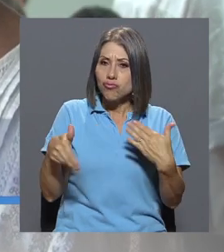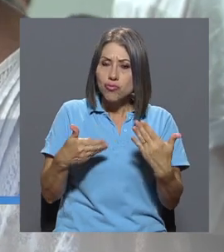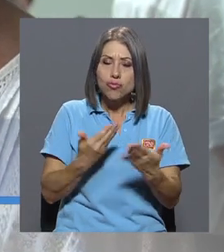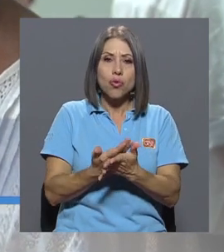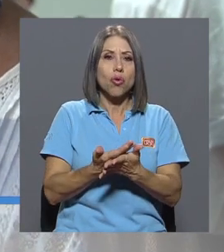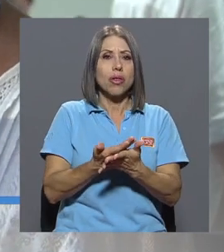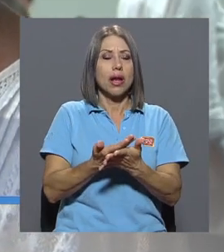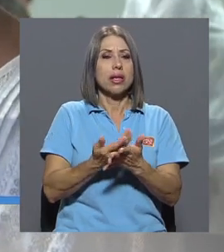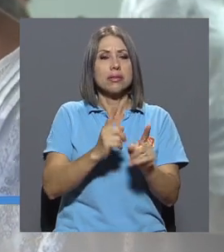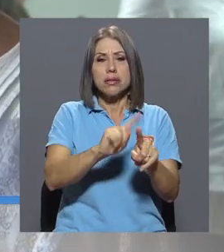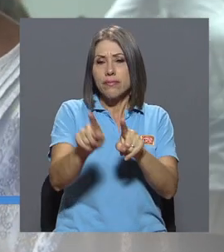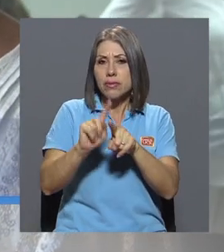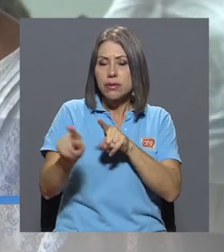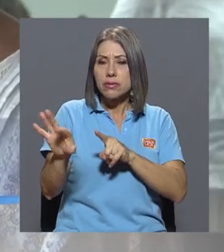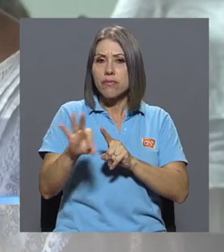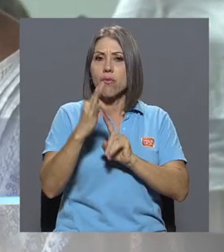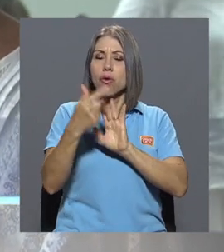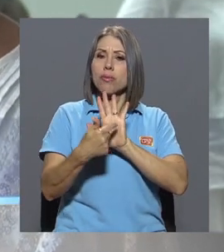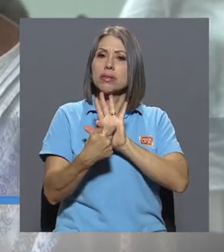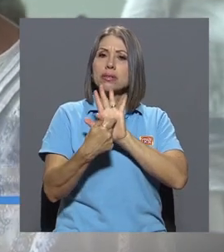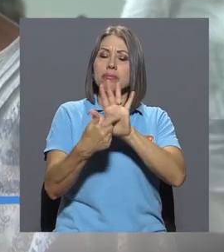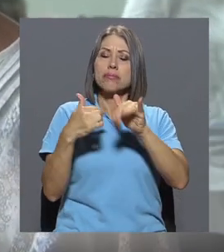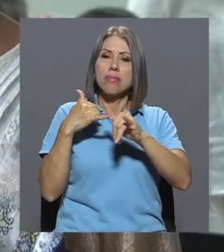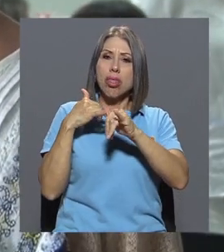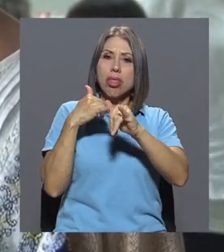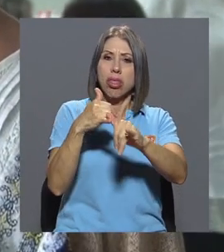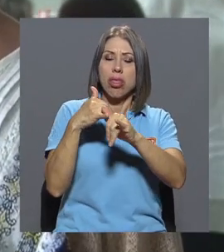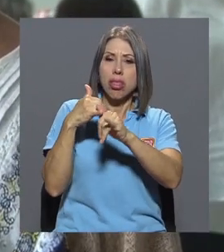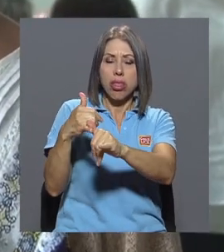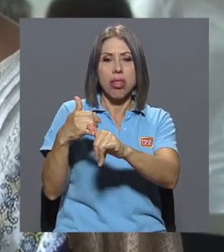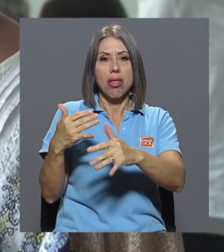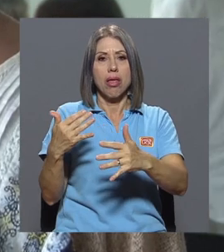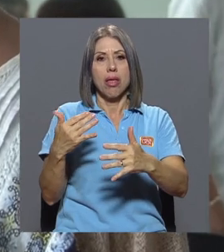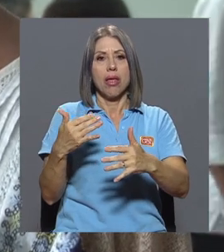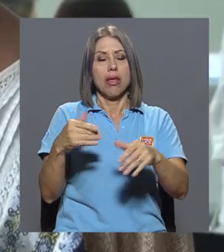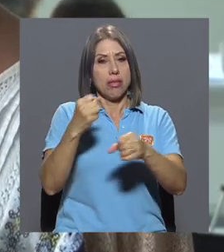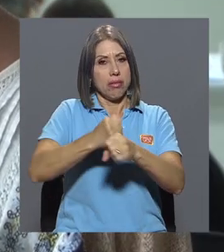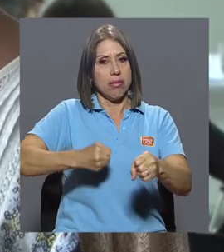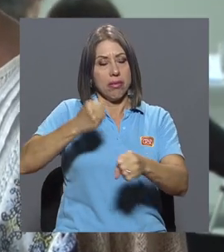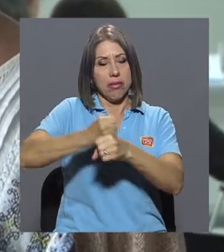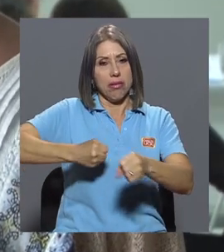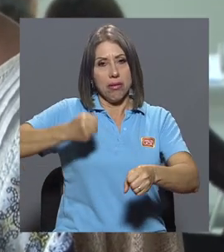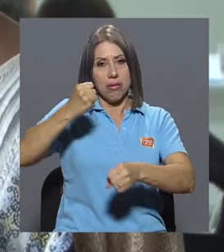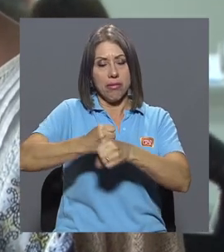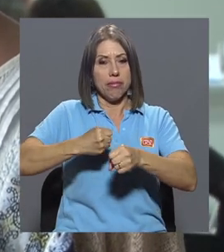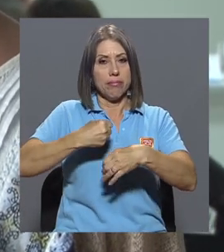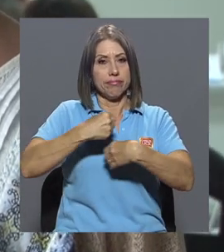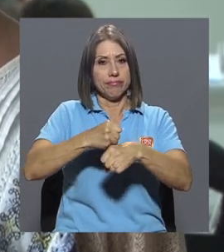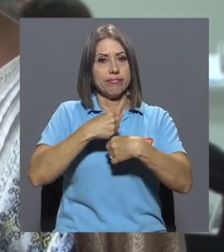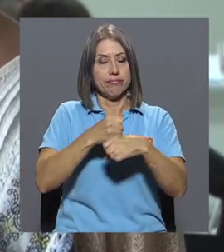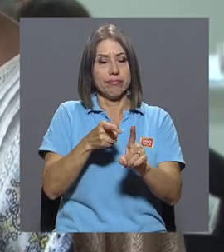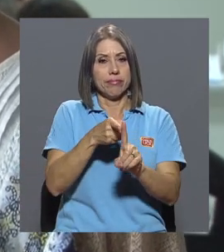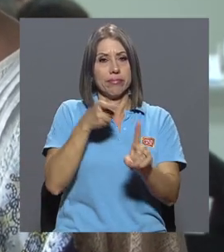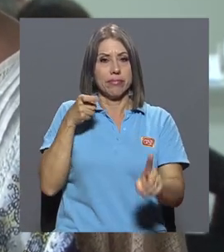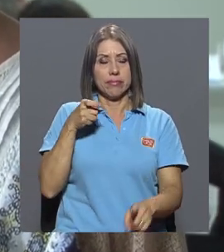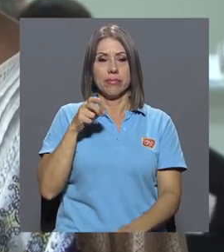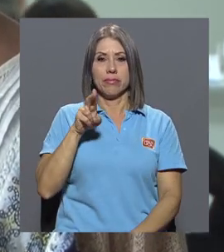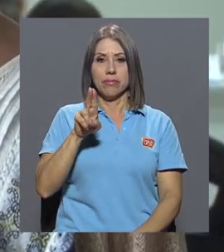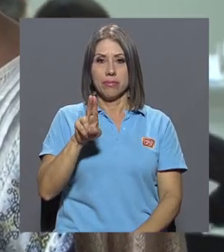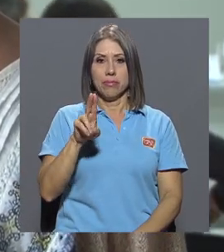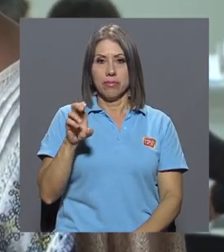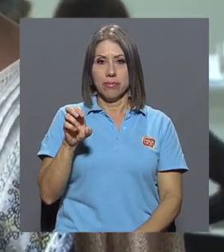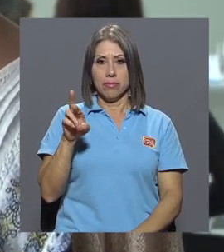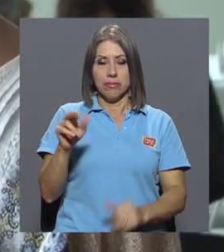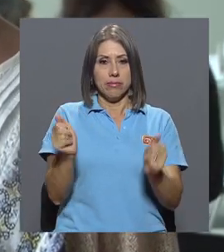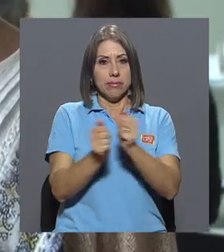manifestaciones de denuncia y de trabajo que se están haciendo desde la UCR en